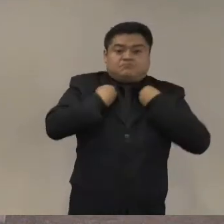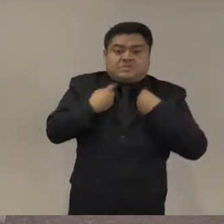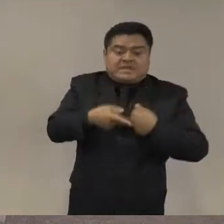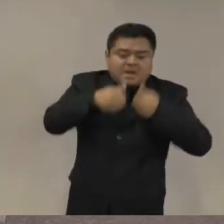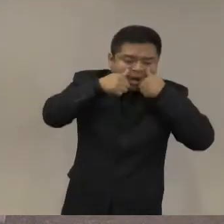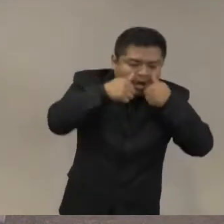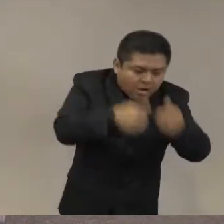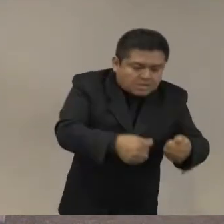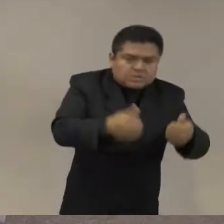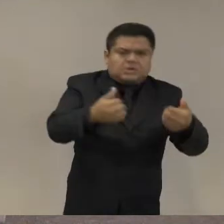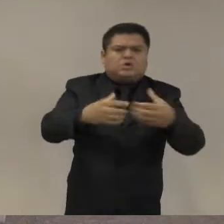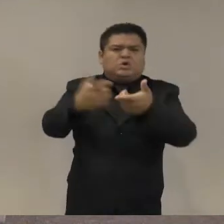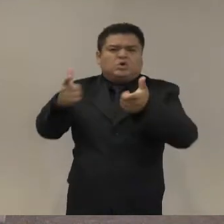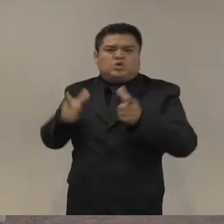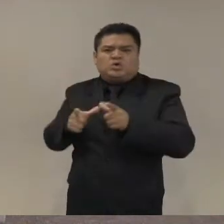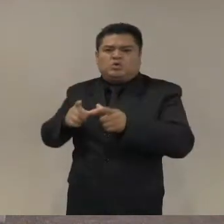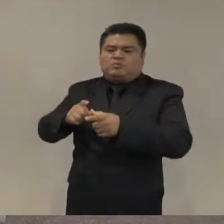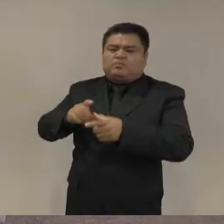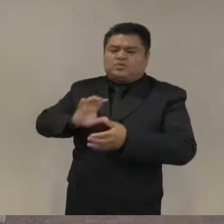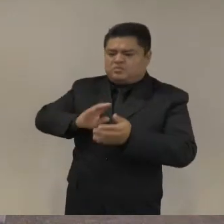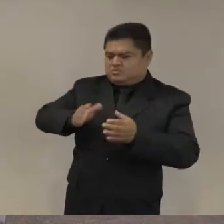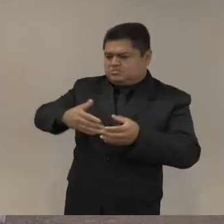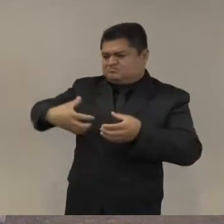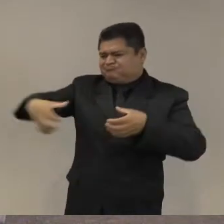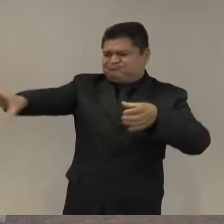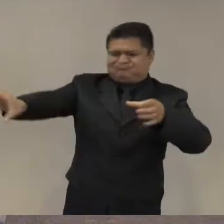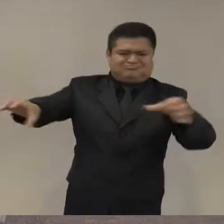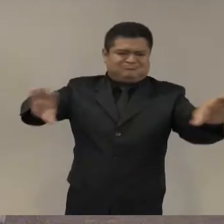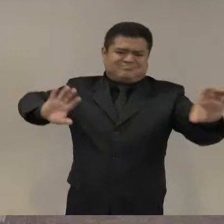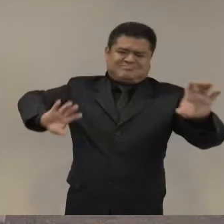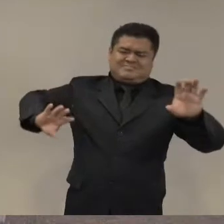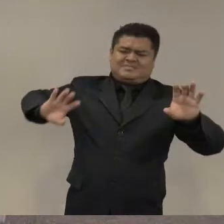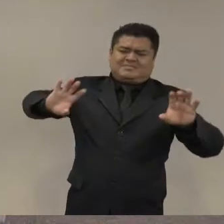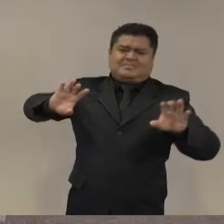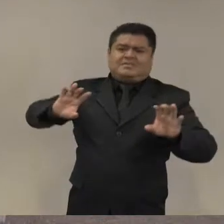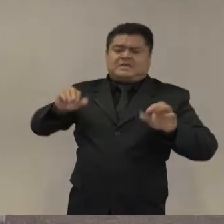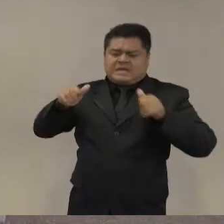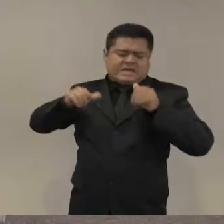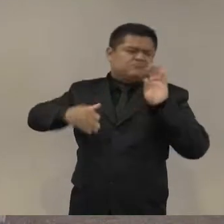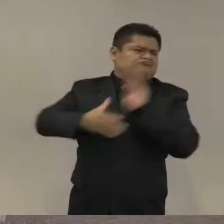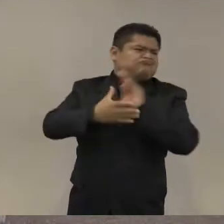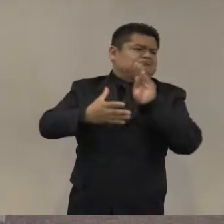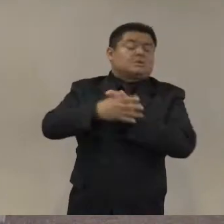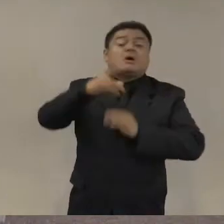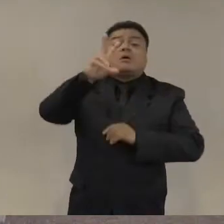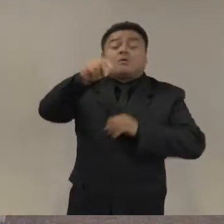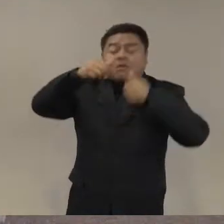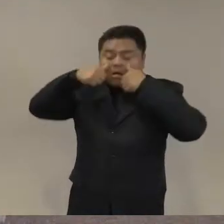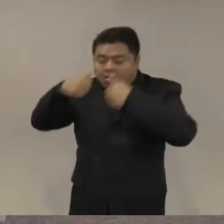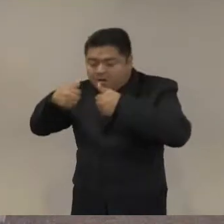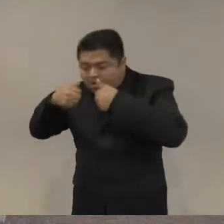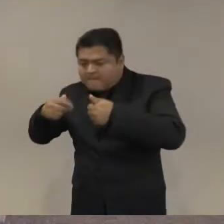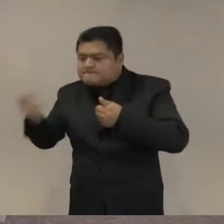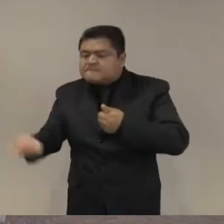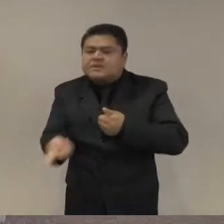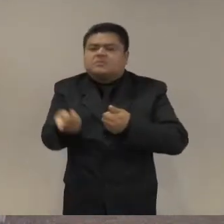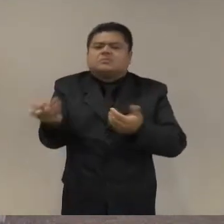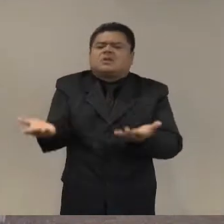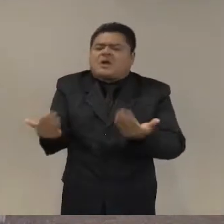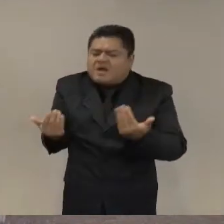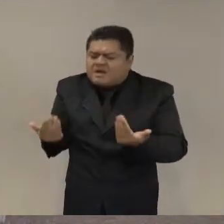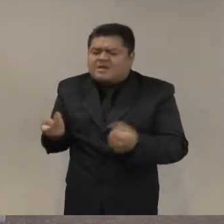esos grupos marginalizados y también hacer que los representantes del estado estén